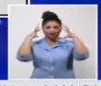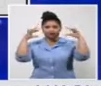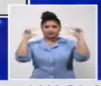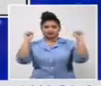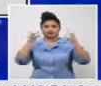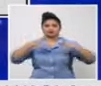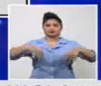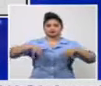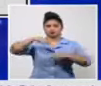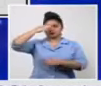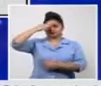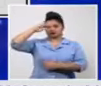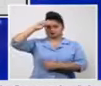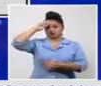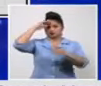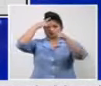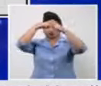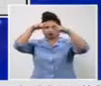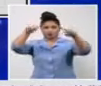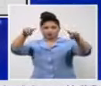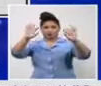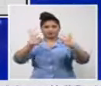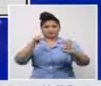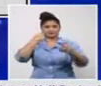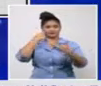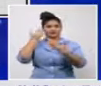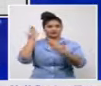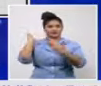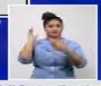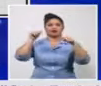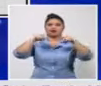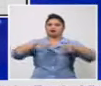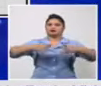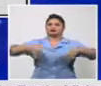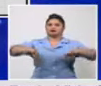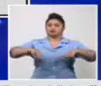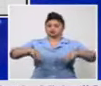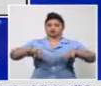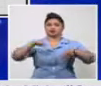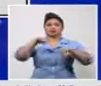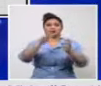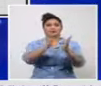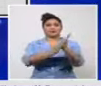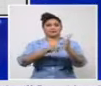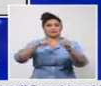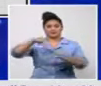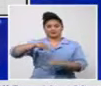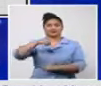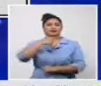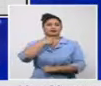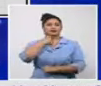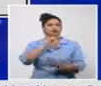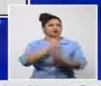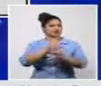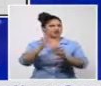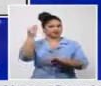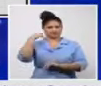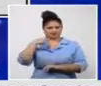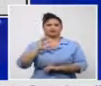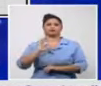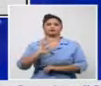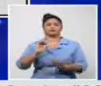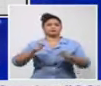ustedes tienen el comportamiento en enero que ya lo conocen la cifra tan elevada